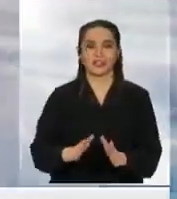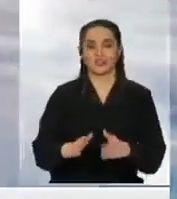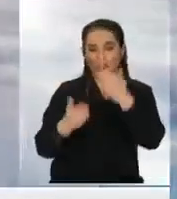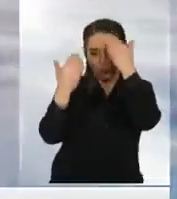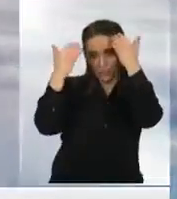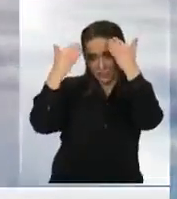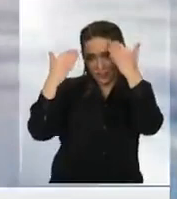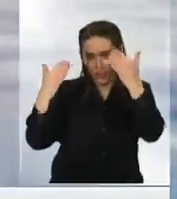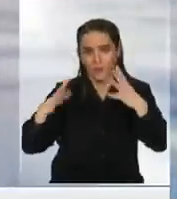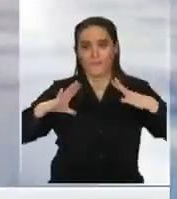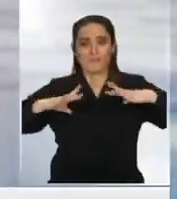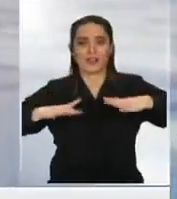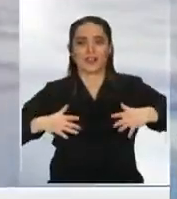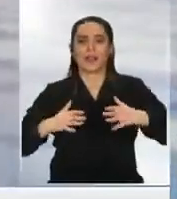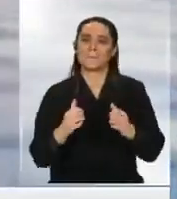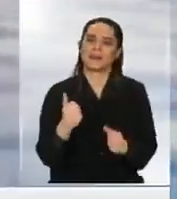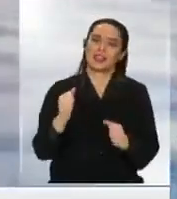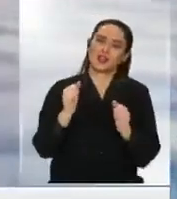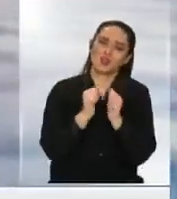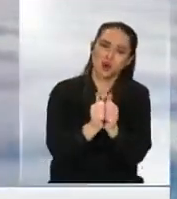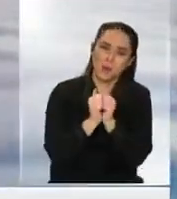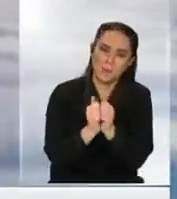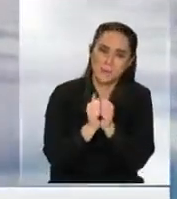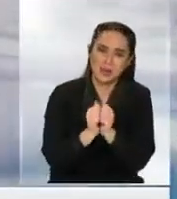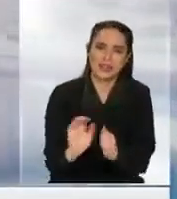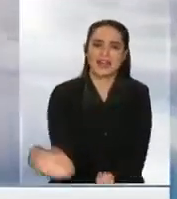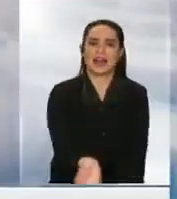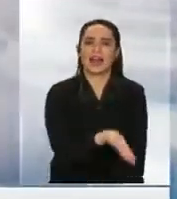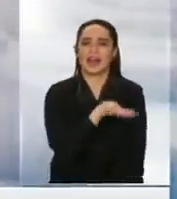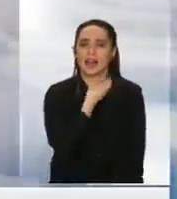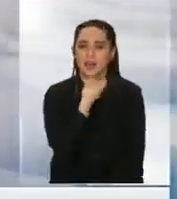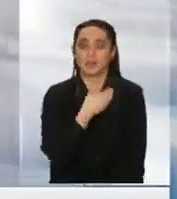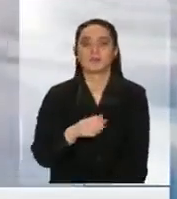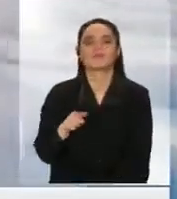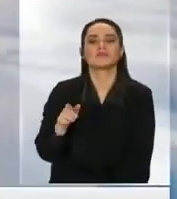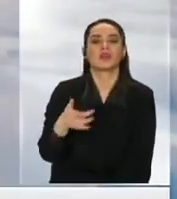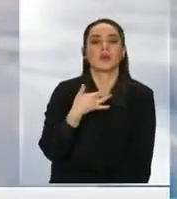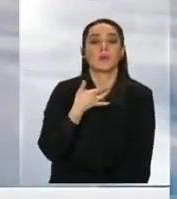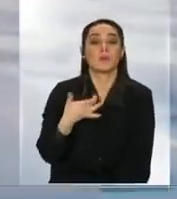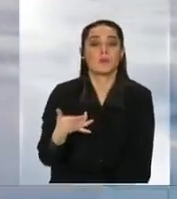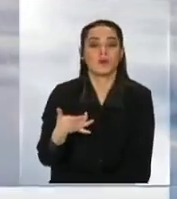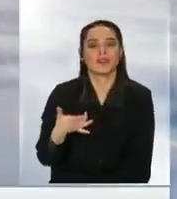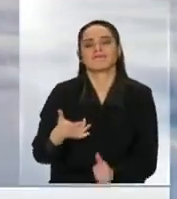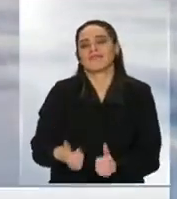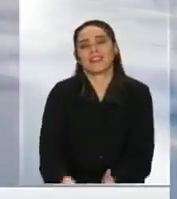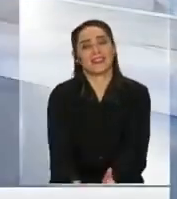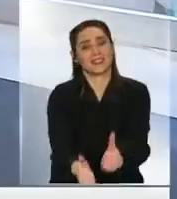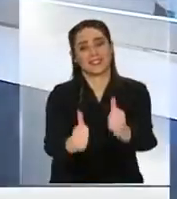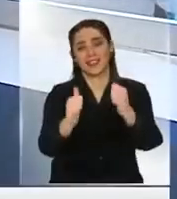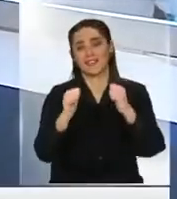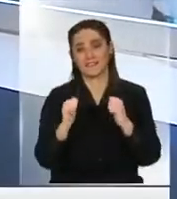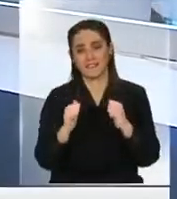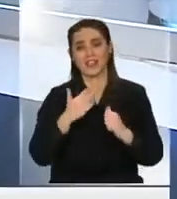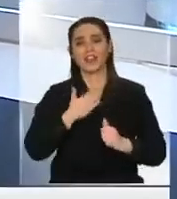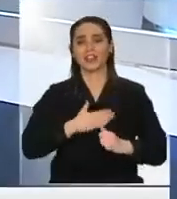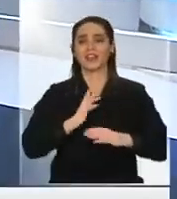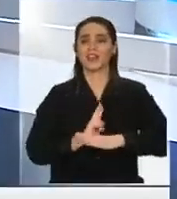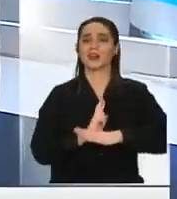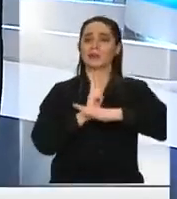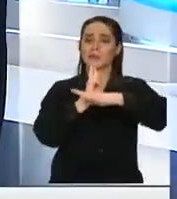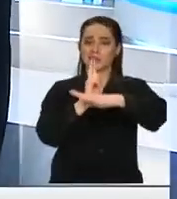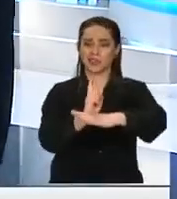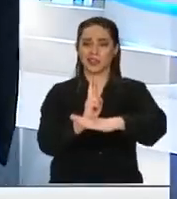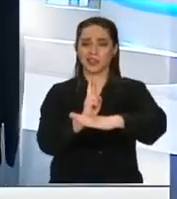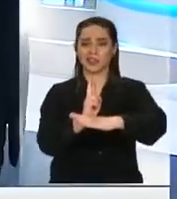felicitación a mi compañero y amigo Daniel Jado, por este tremendo desafío de querer representar